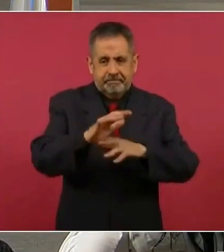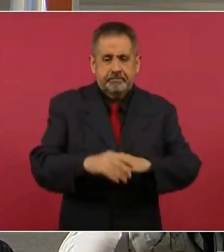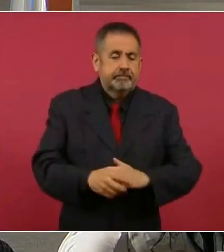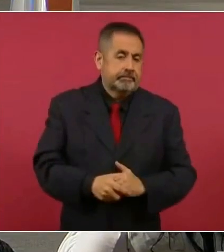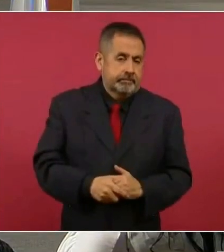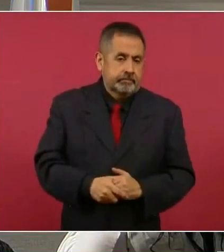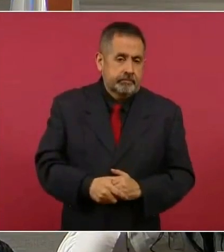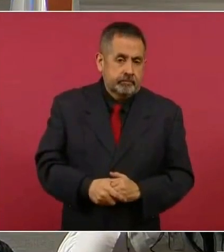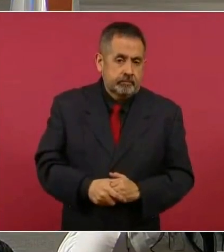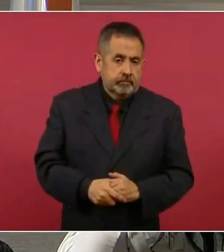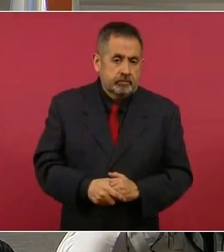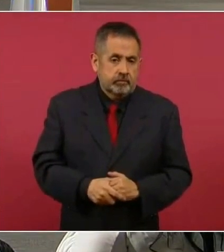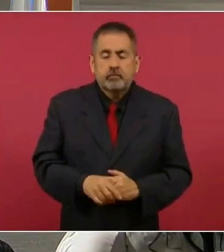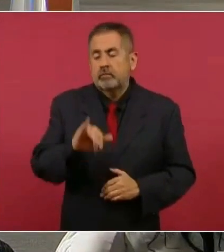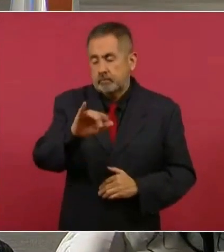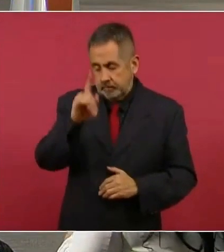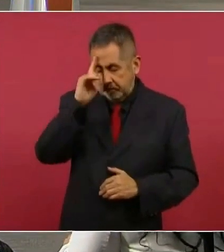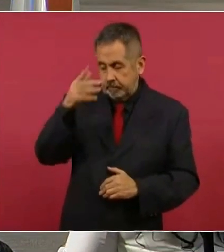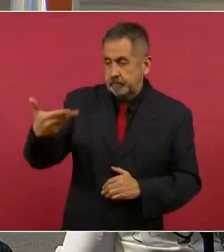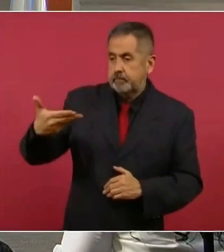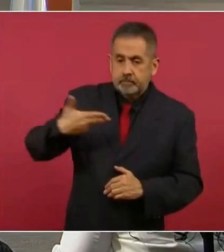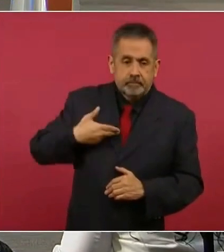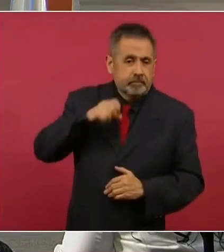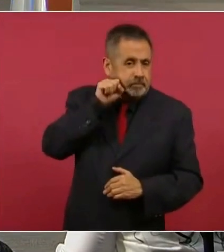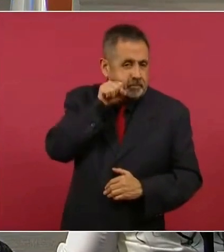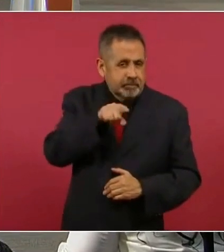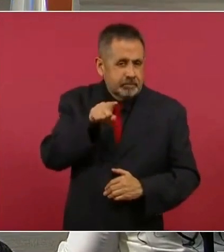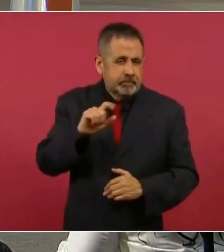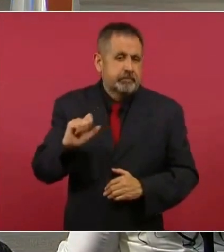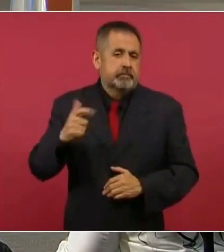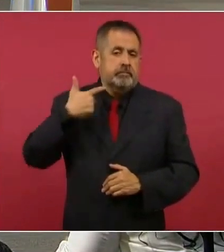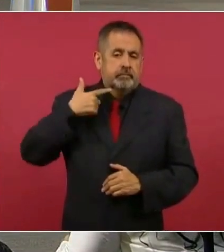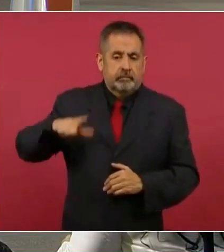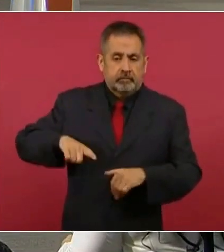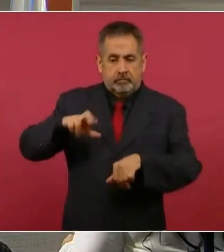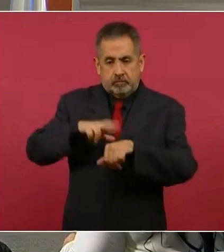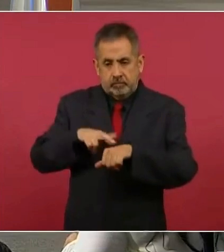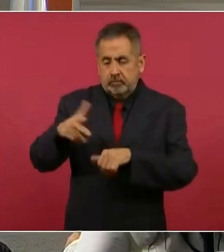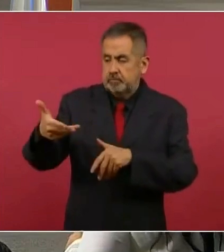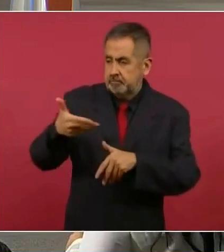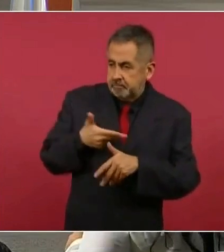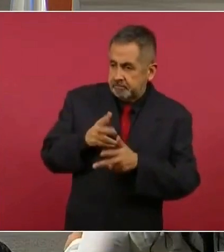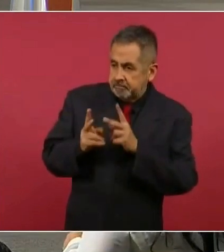Sí, nos los planteó el anterior gobernador.